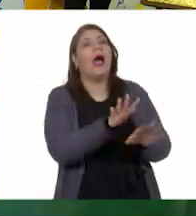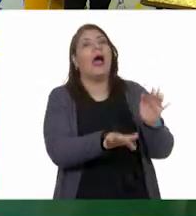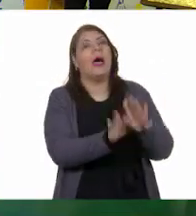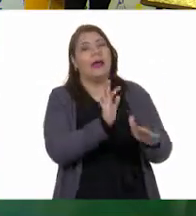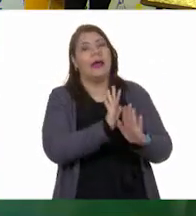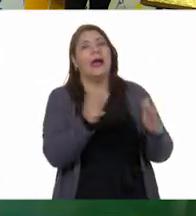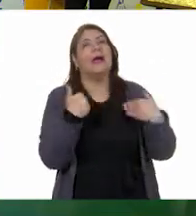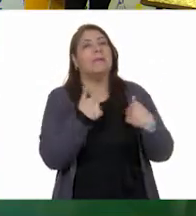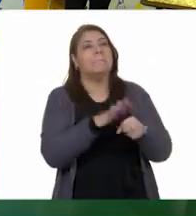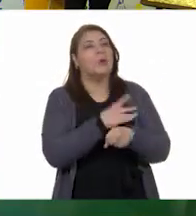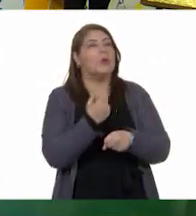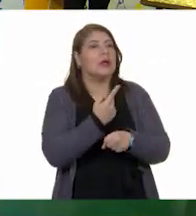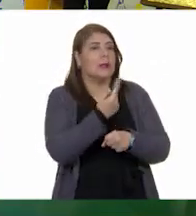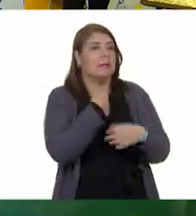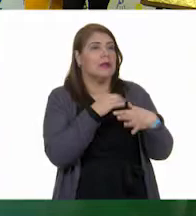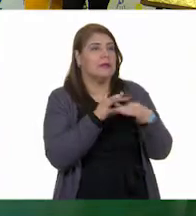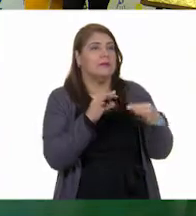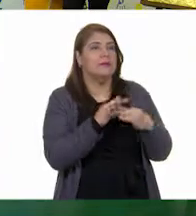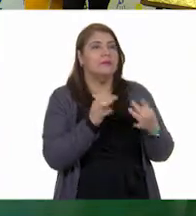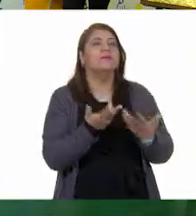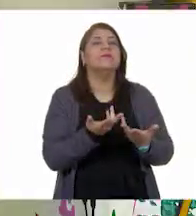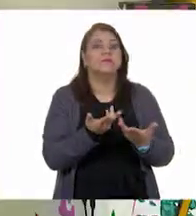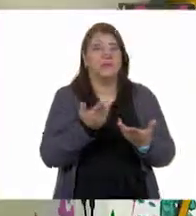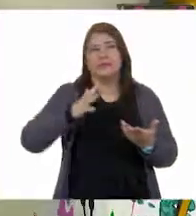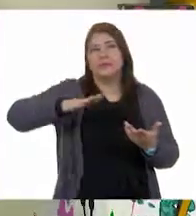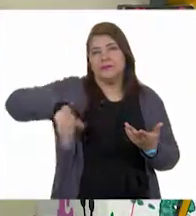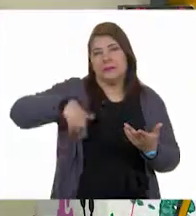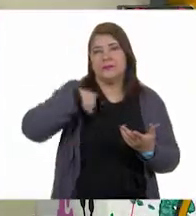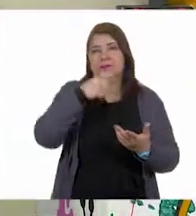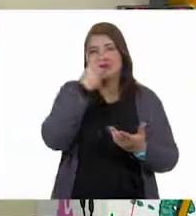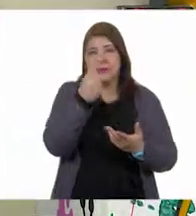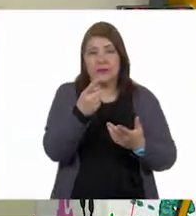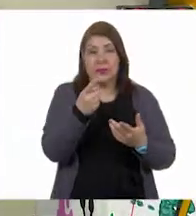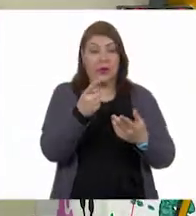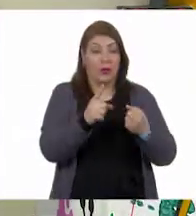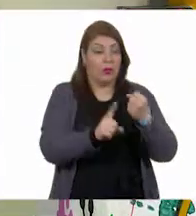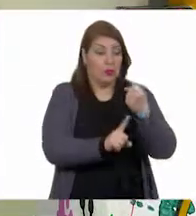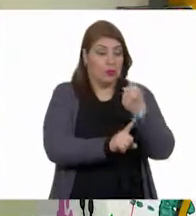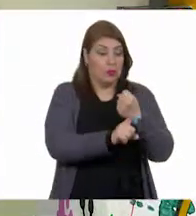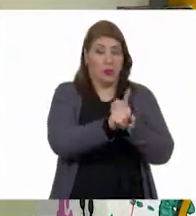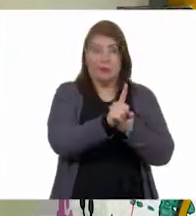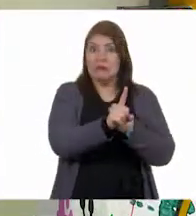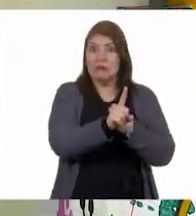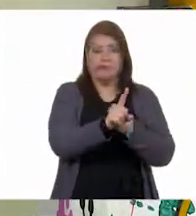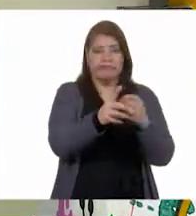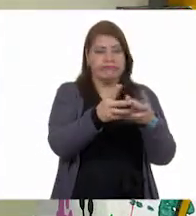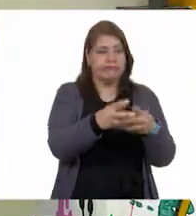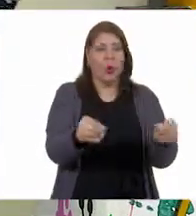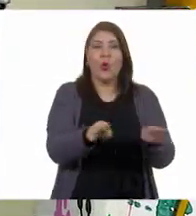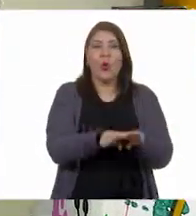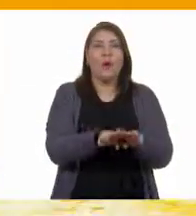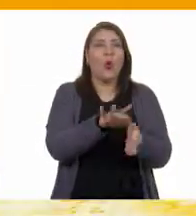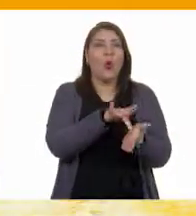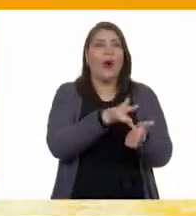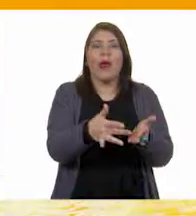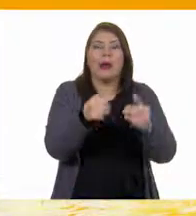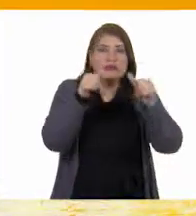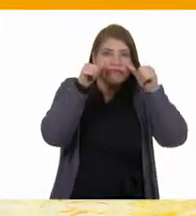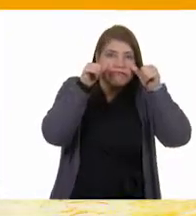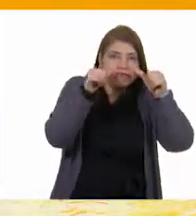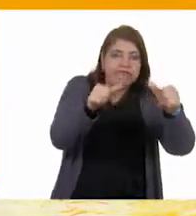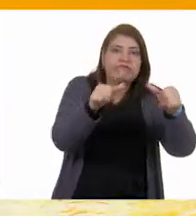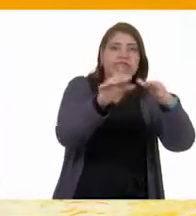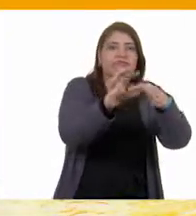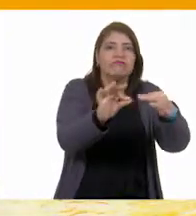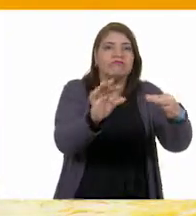eso. Ajá. Es como lo que dijimos antes, para solucionar conflictos lo más importante es escuchar. ¡Sí,